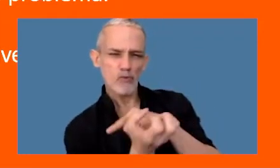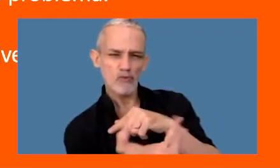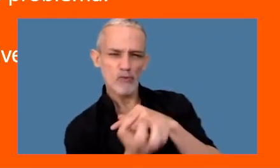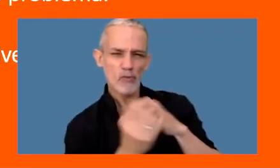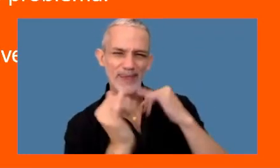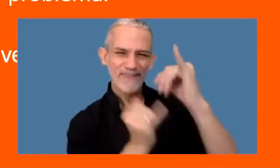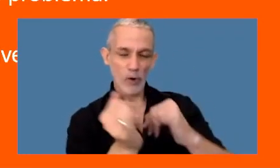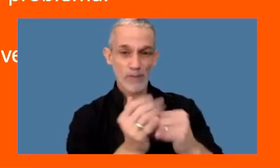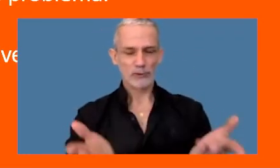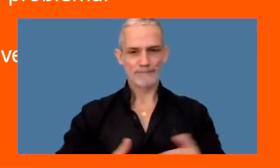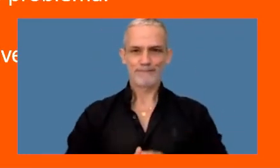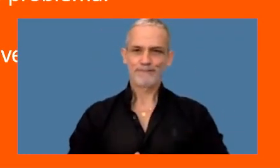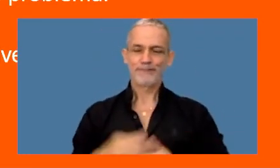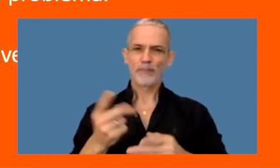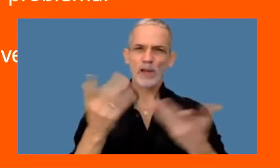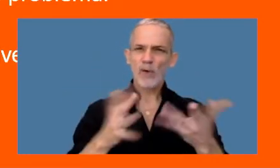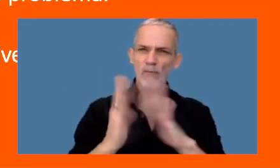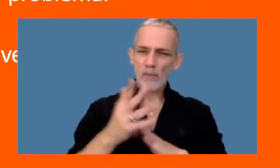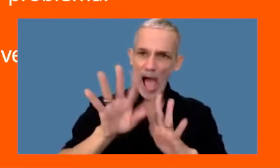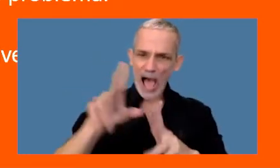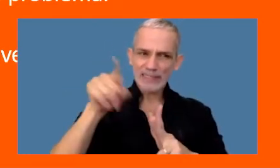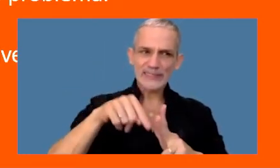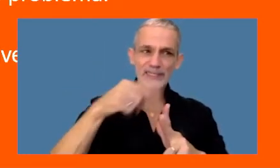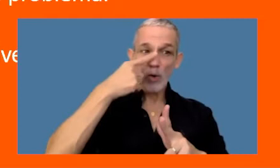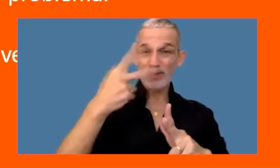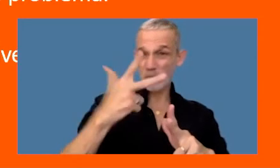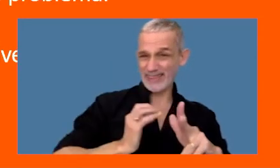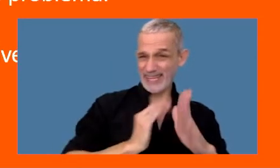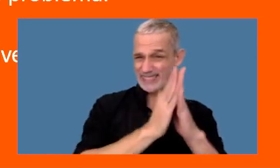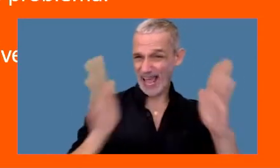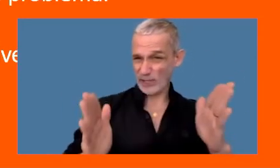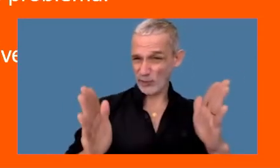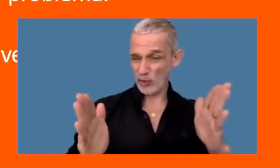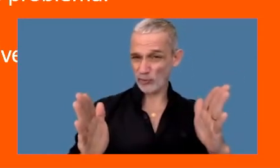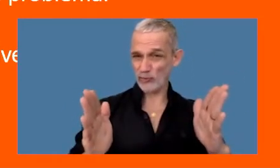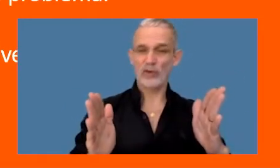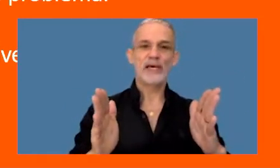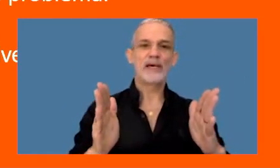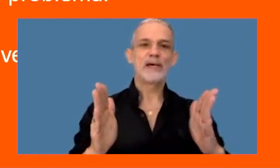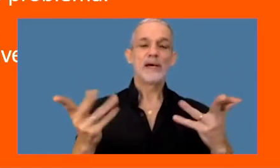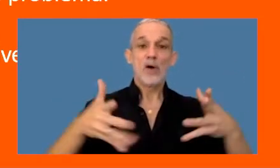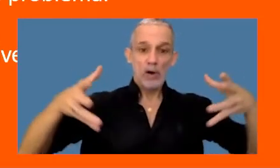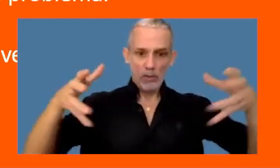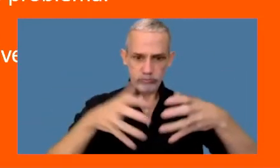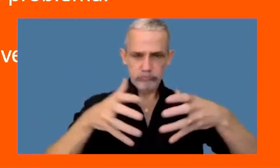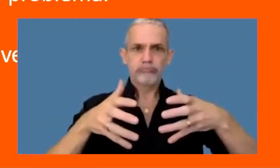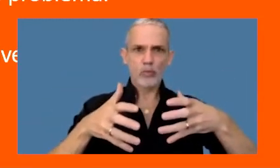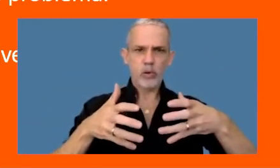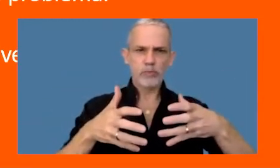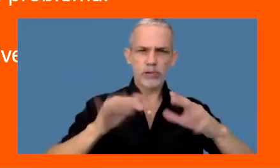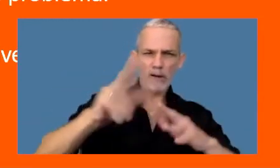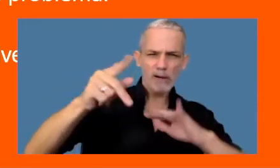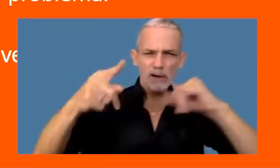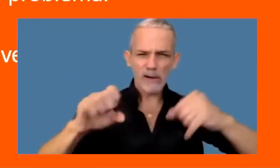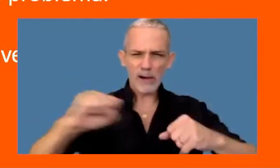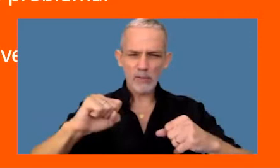¿qué tiene de particular esta lectura? que en los últimos tres años las bandas organizadas y los